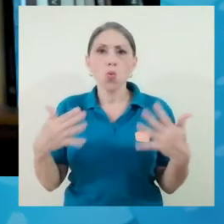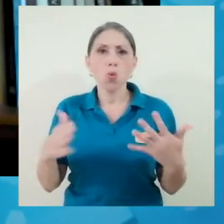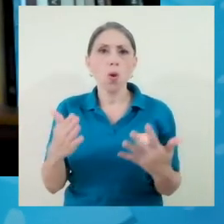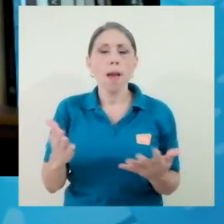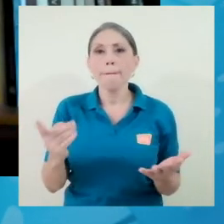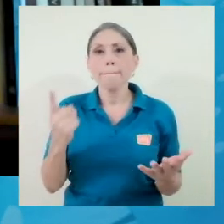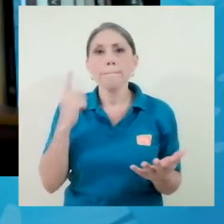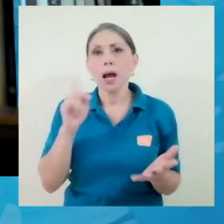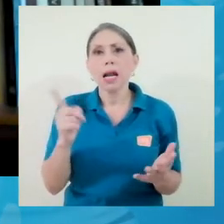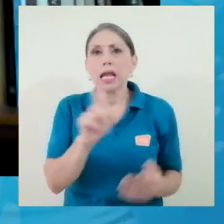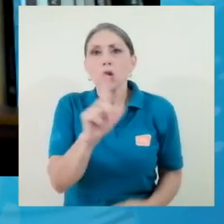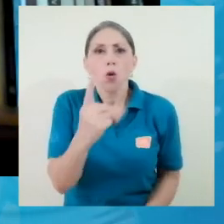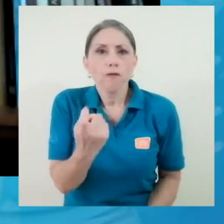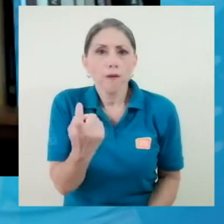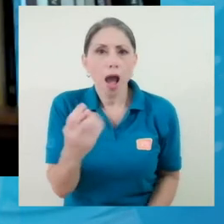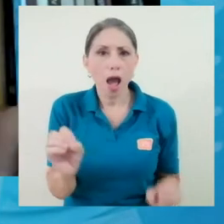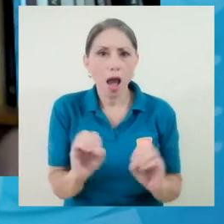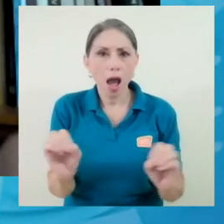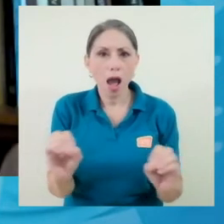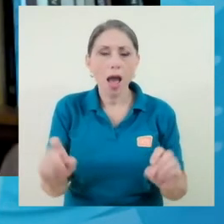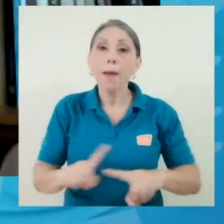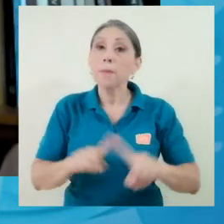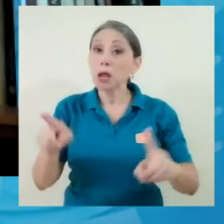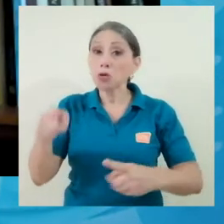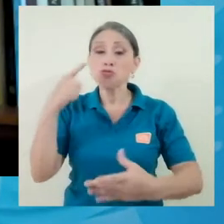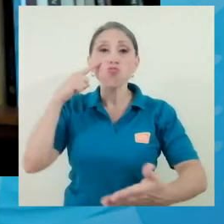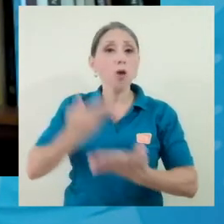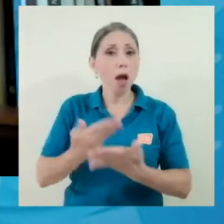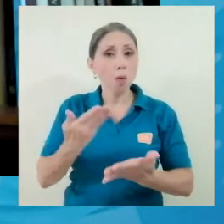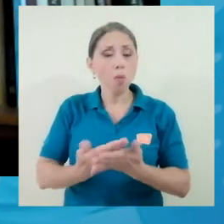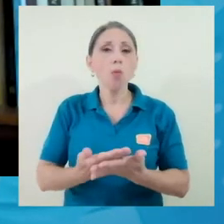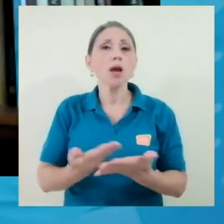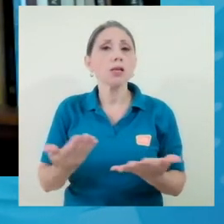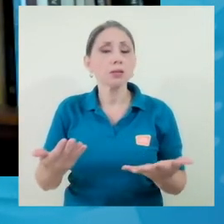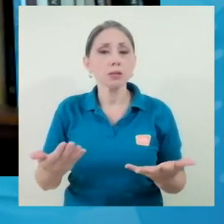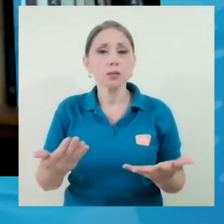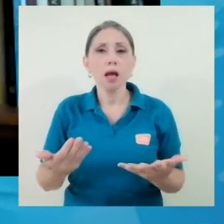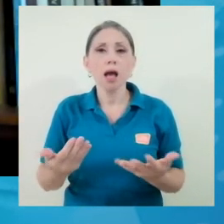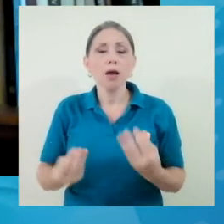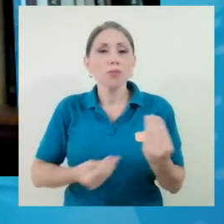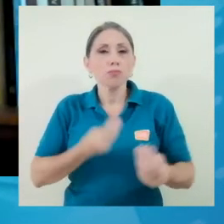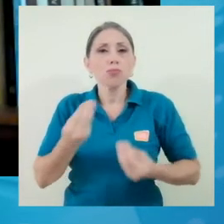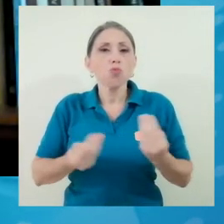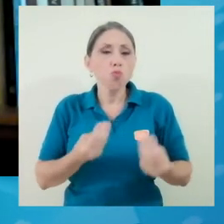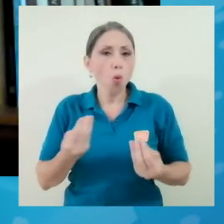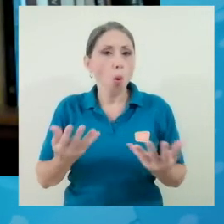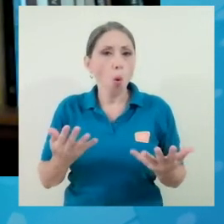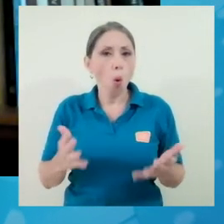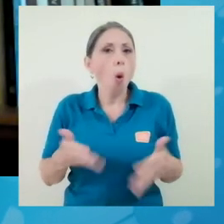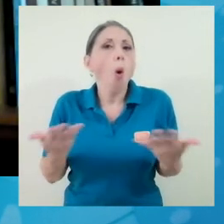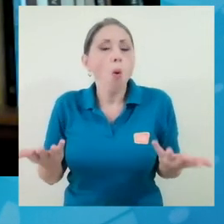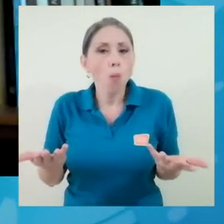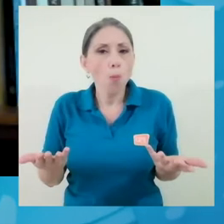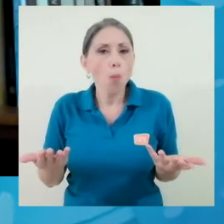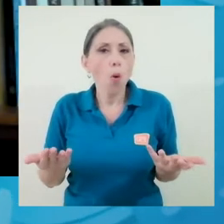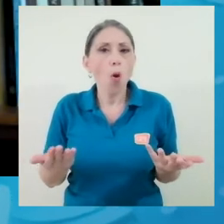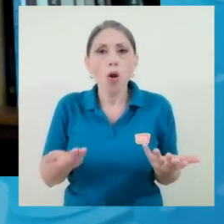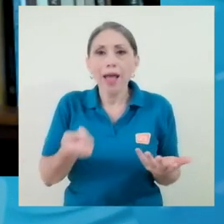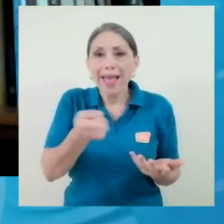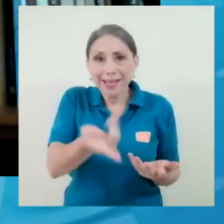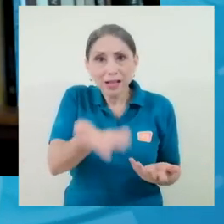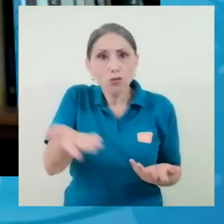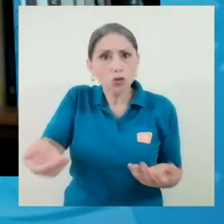desabastecimiento. Creo que demuestra efectivamente cómo ese tipo de